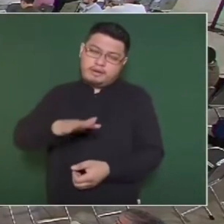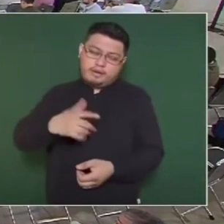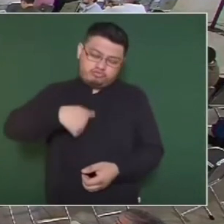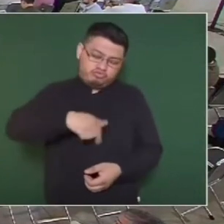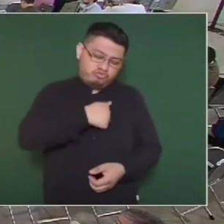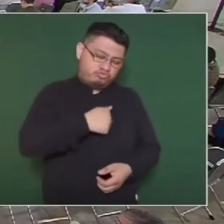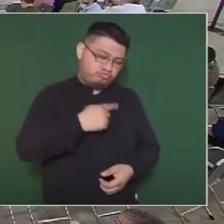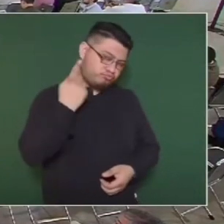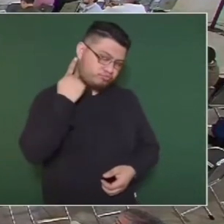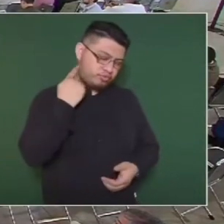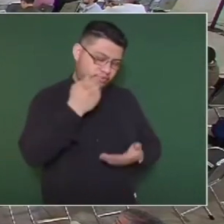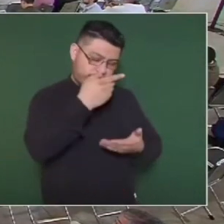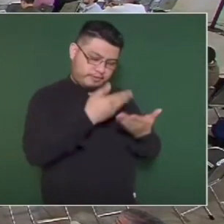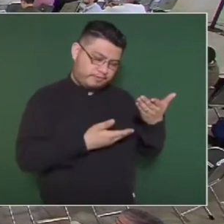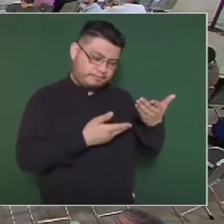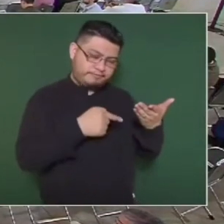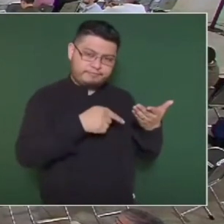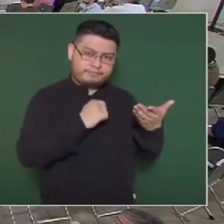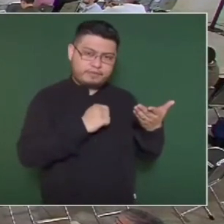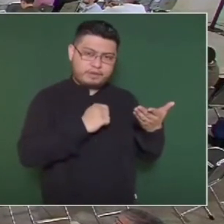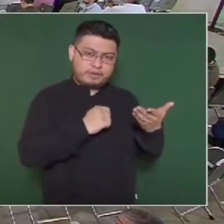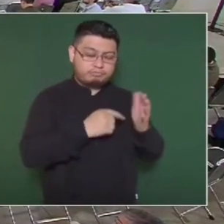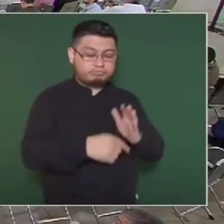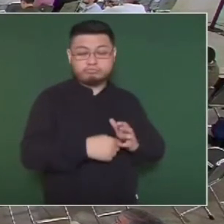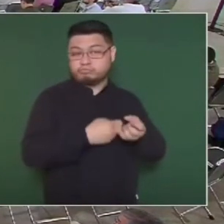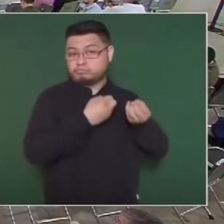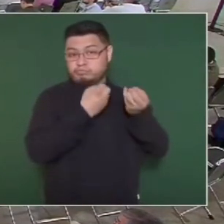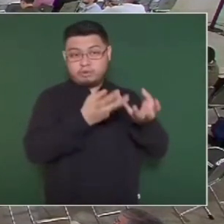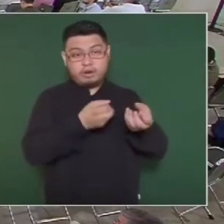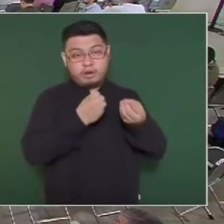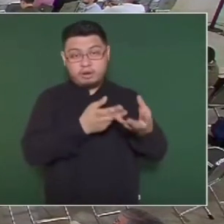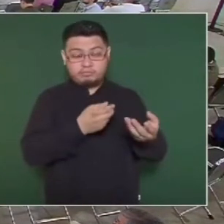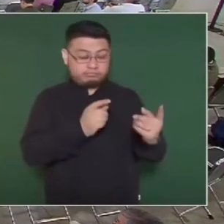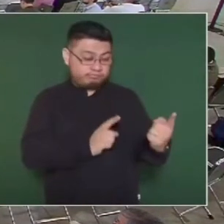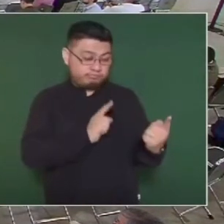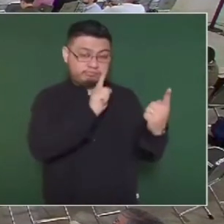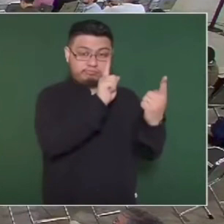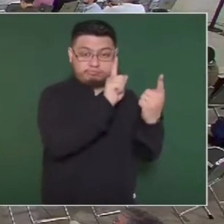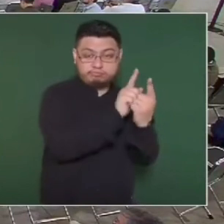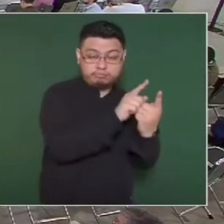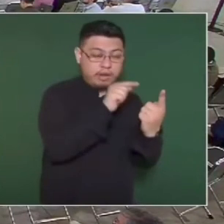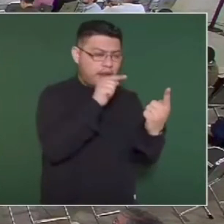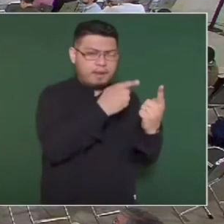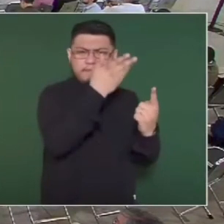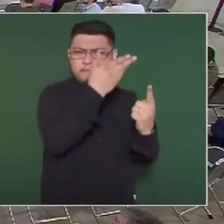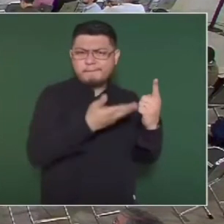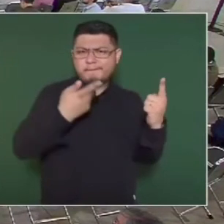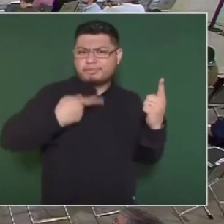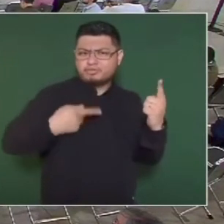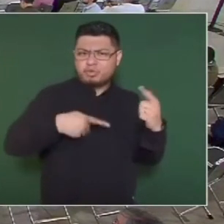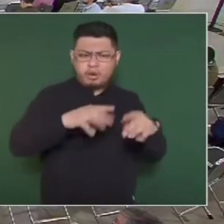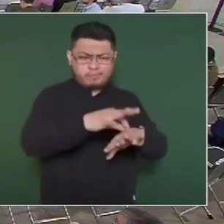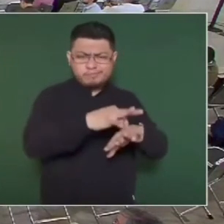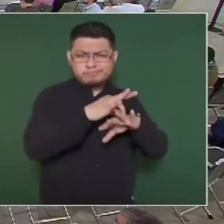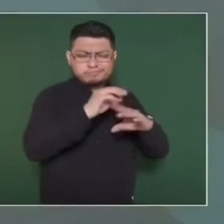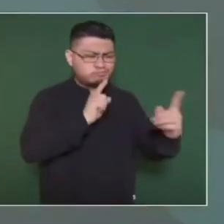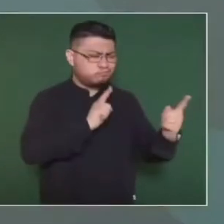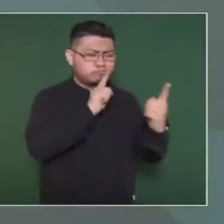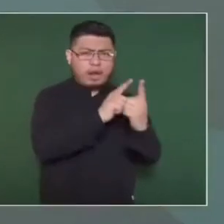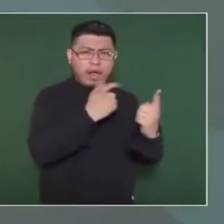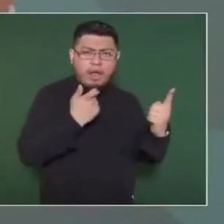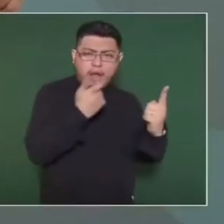es entregar de manera directa el apoyo a la gente. No se